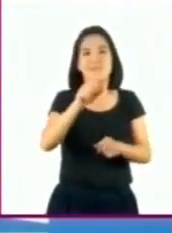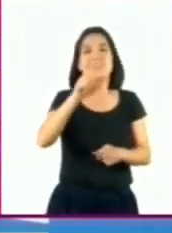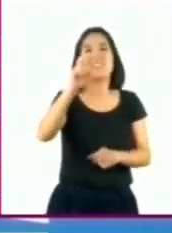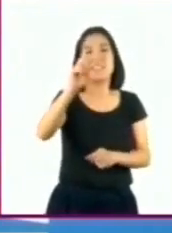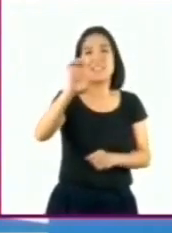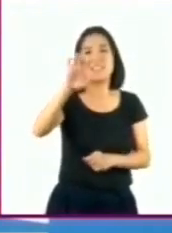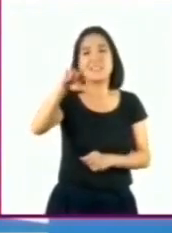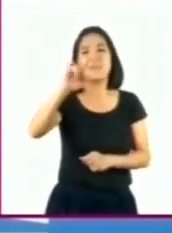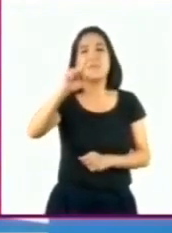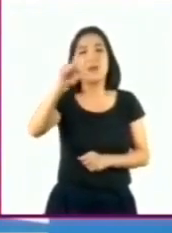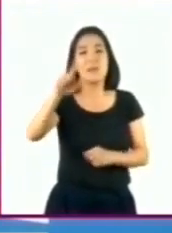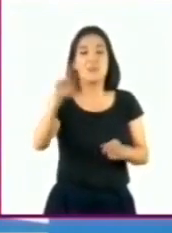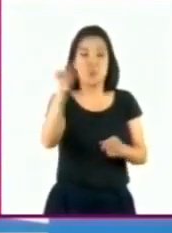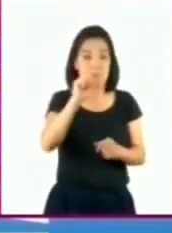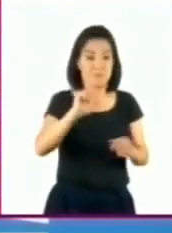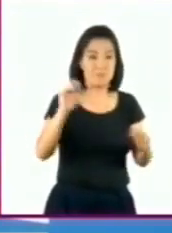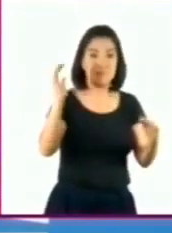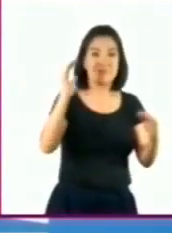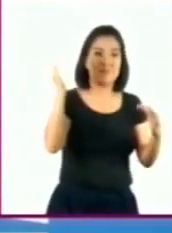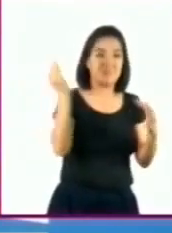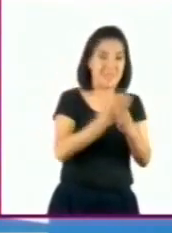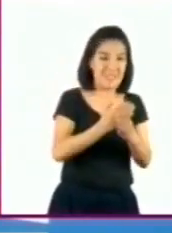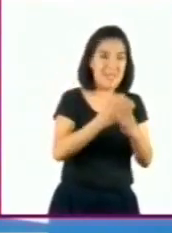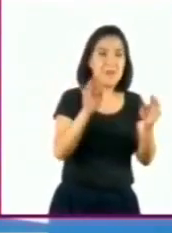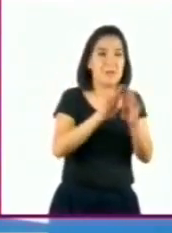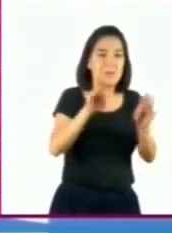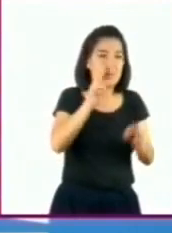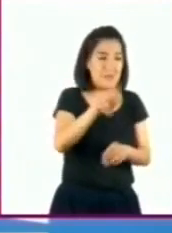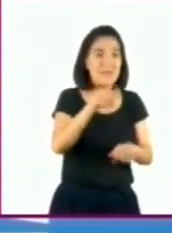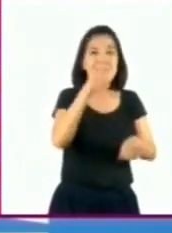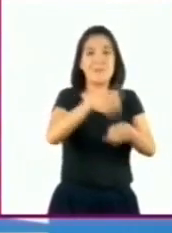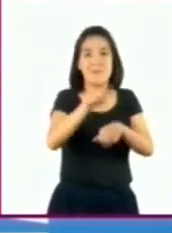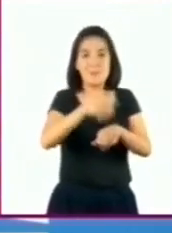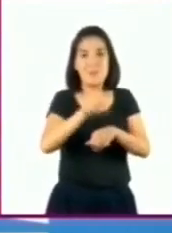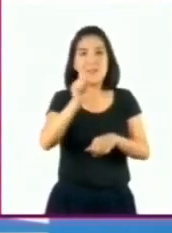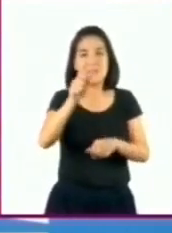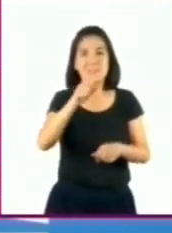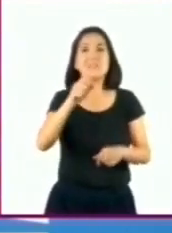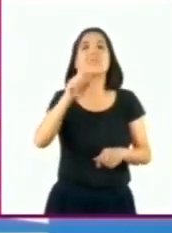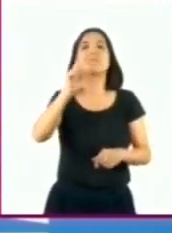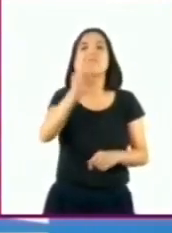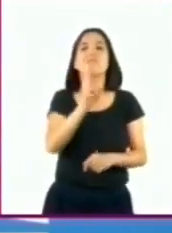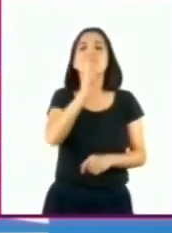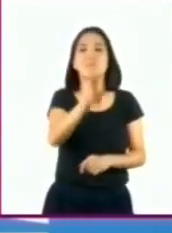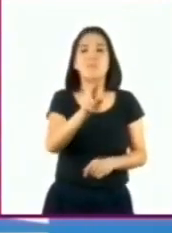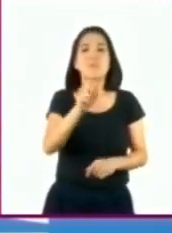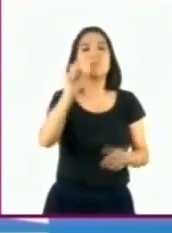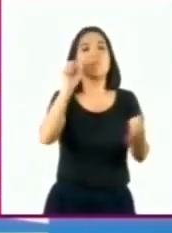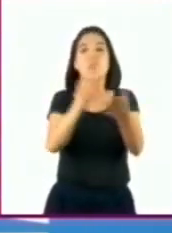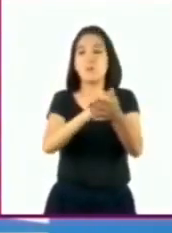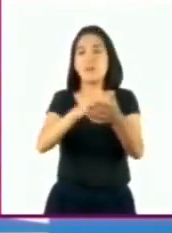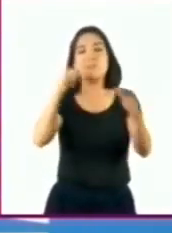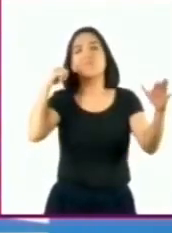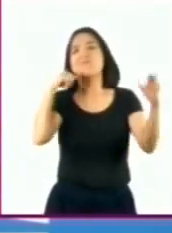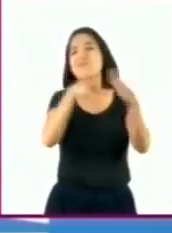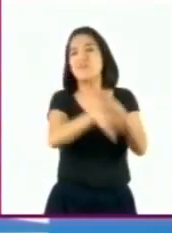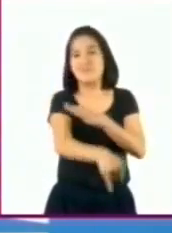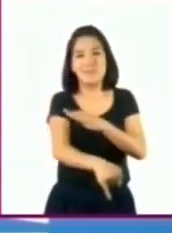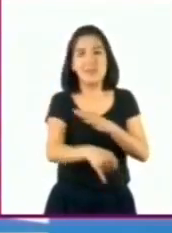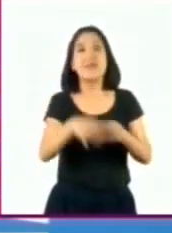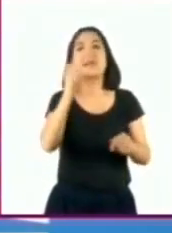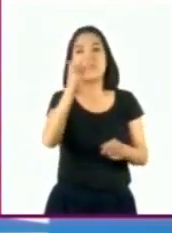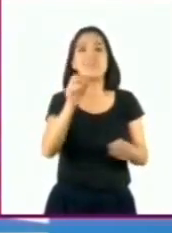porque al dividir el numerador entre el denominador, el resultado es un número decimal infinito. En